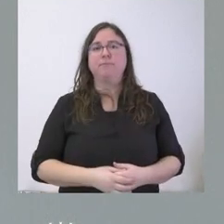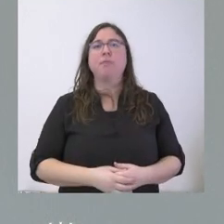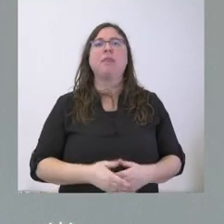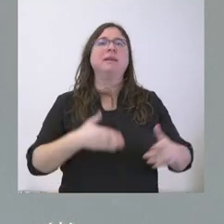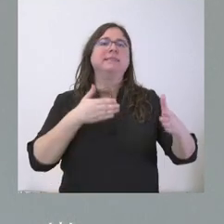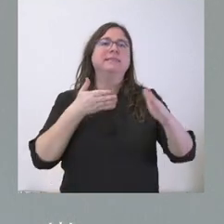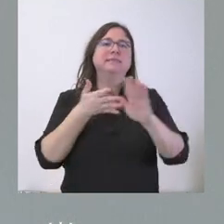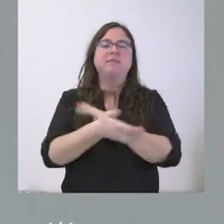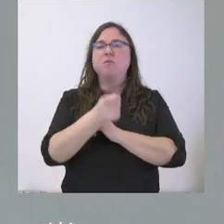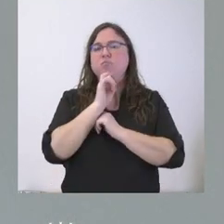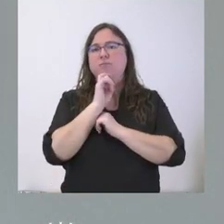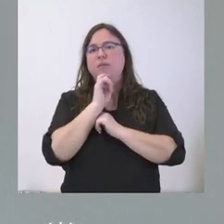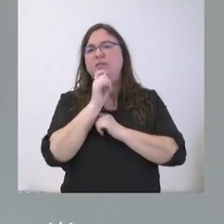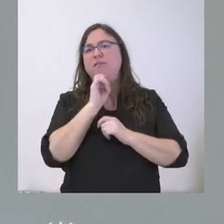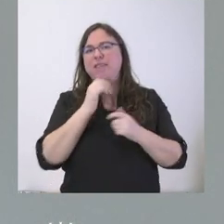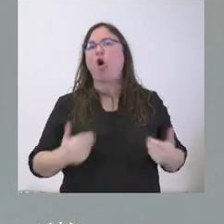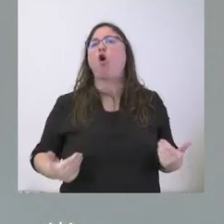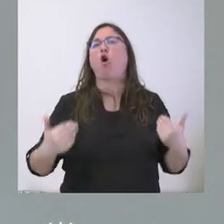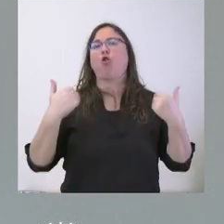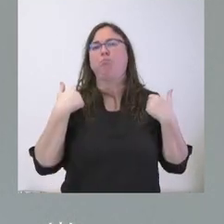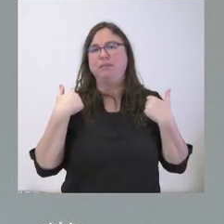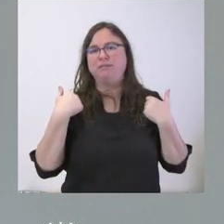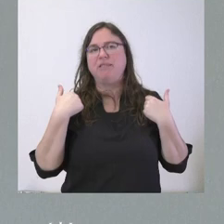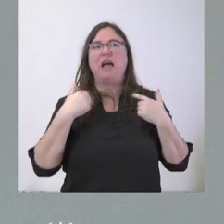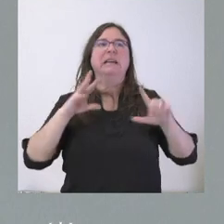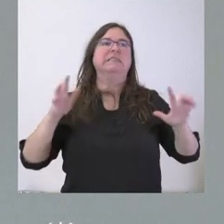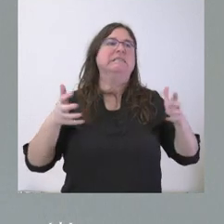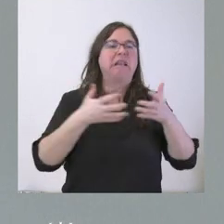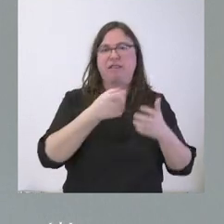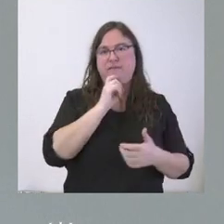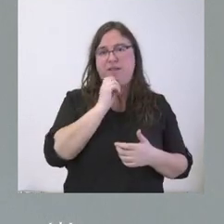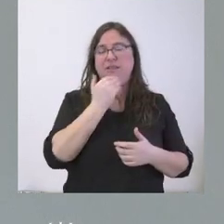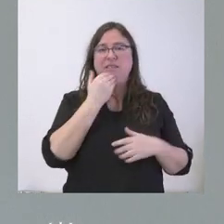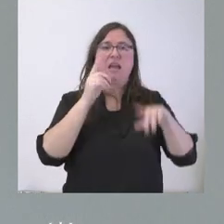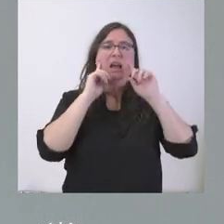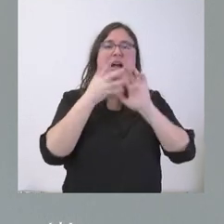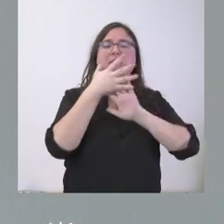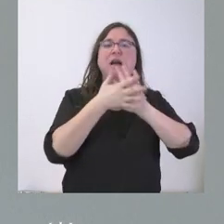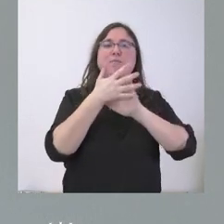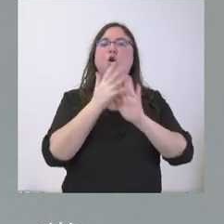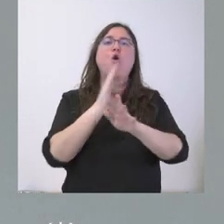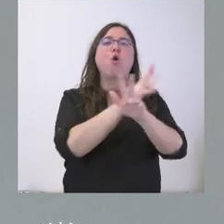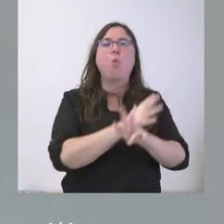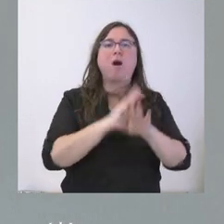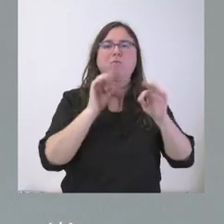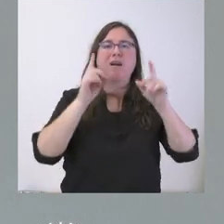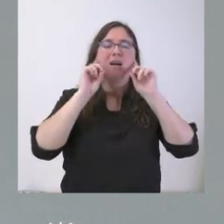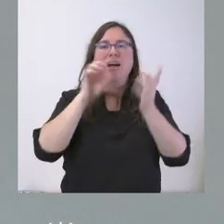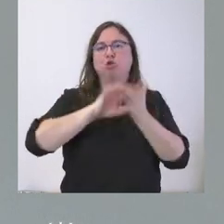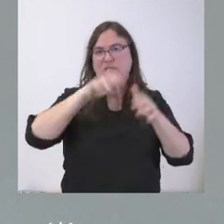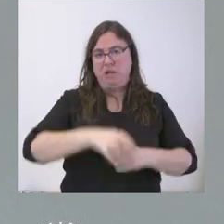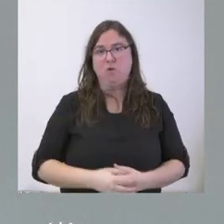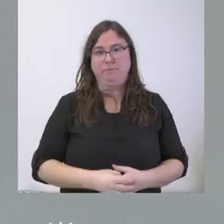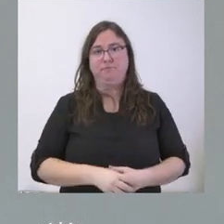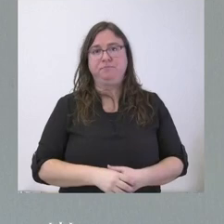hablar de competencias en Internet, salvo que se refiera a establecimientos de juego específicos para el caso de Castilla y León, claro.